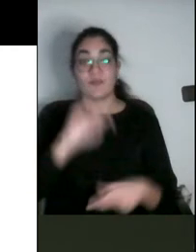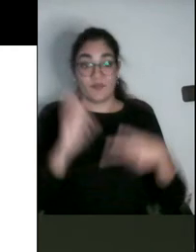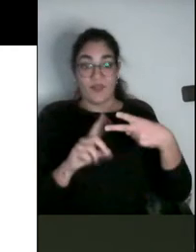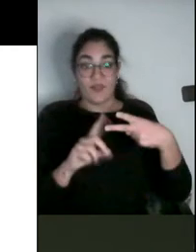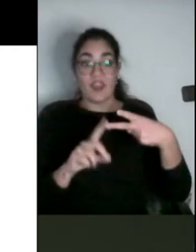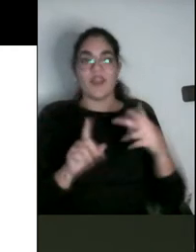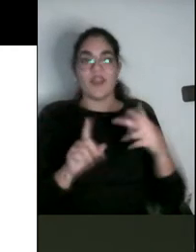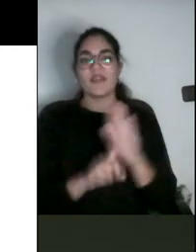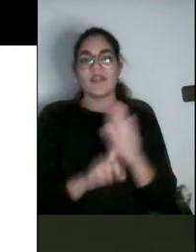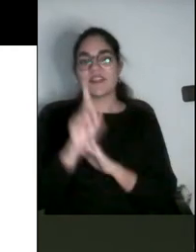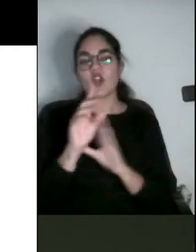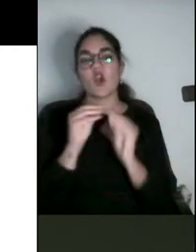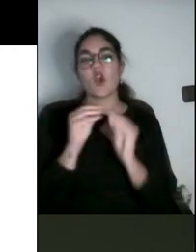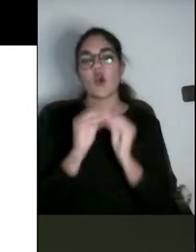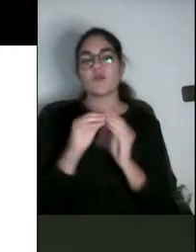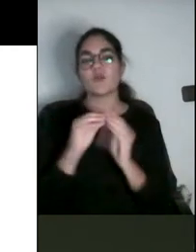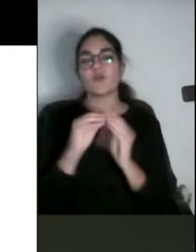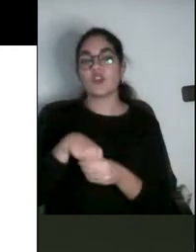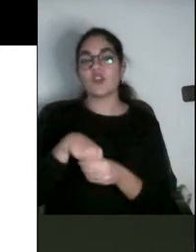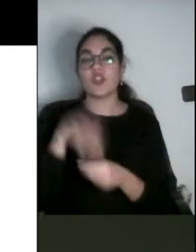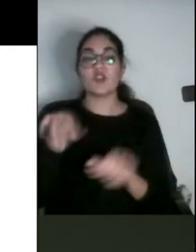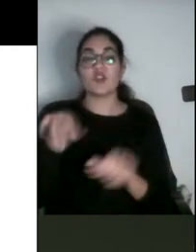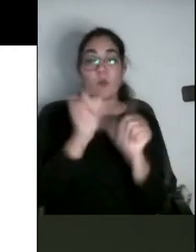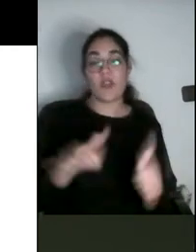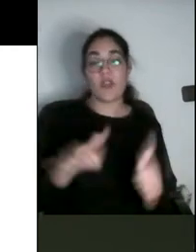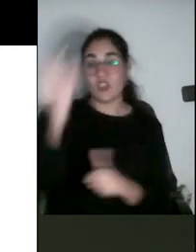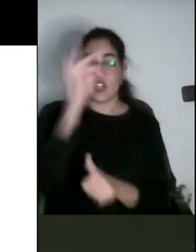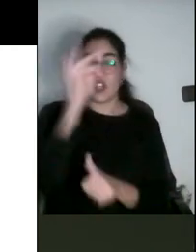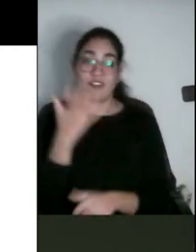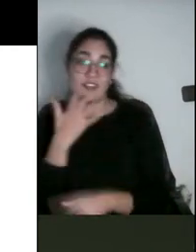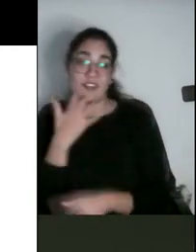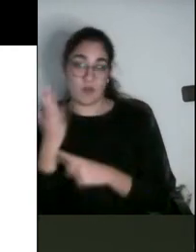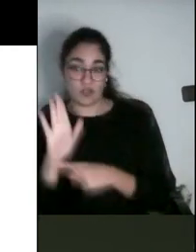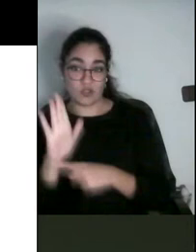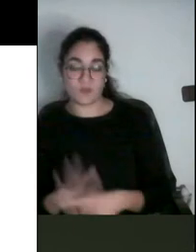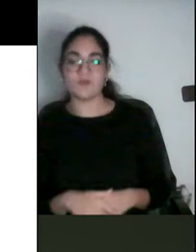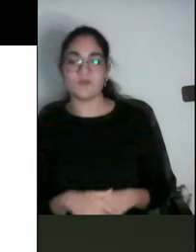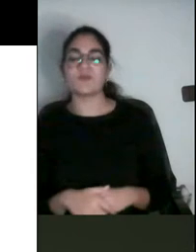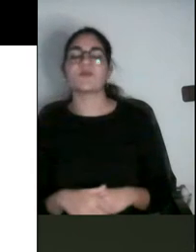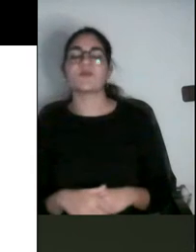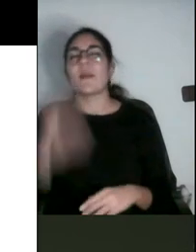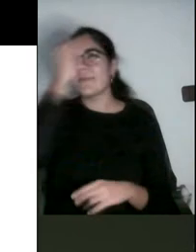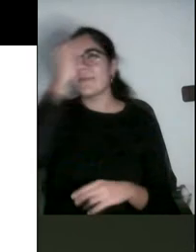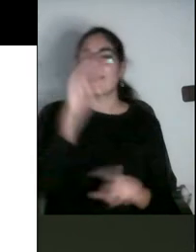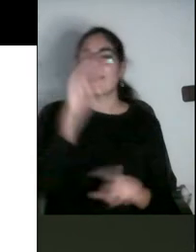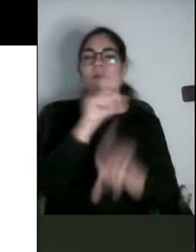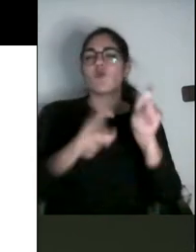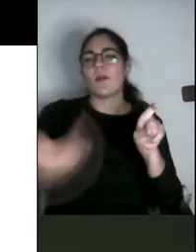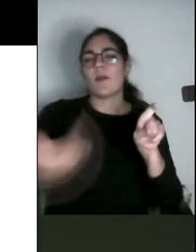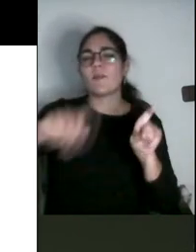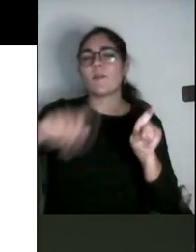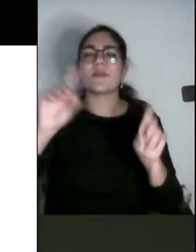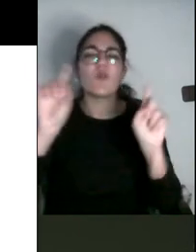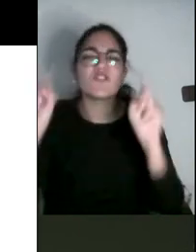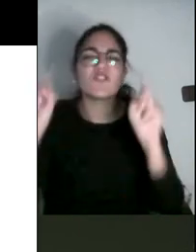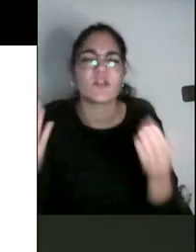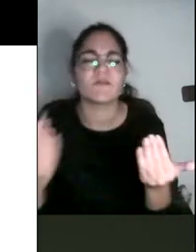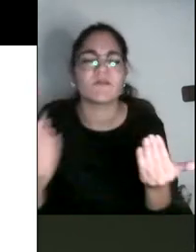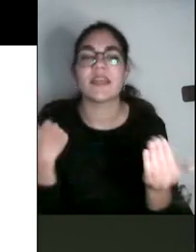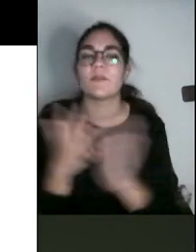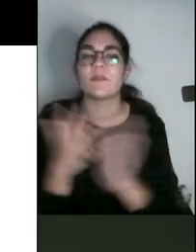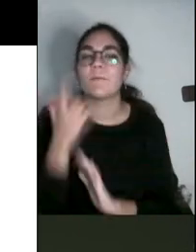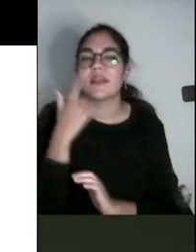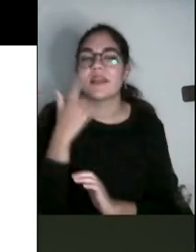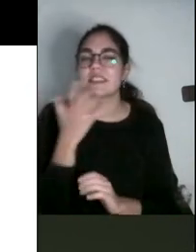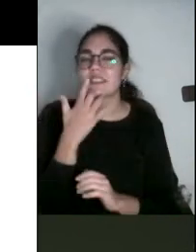contenidos, modelos, teorías y ejemplos, se planteaba si es posible seleccionar modelos y teorías que